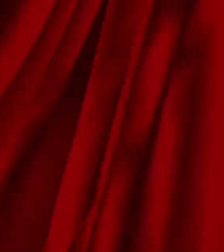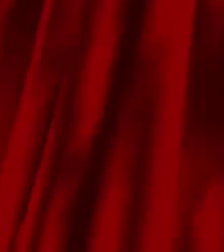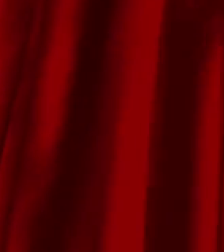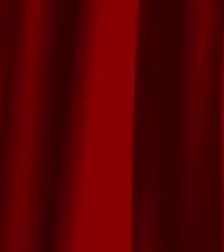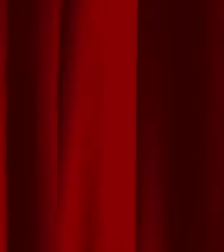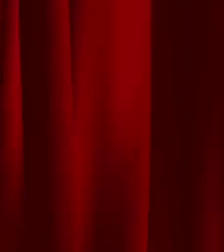Vamos.